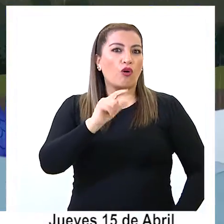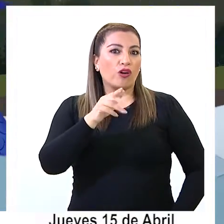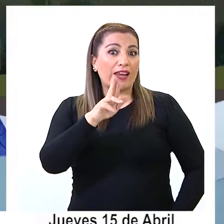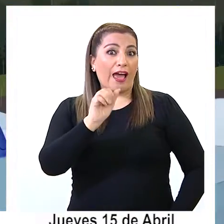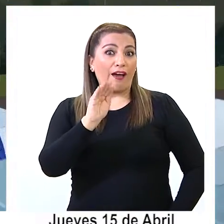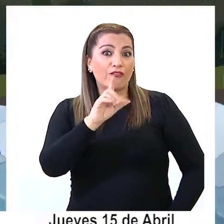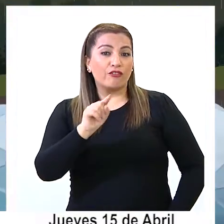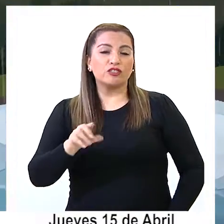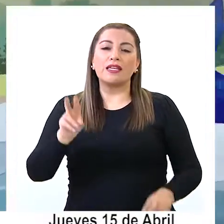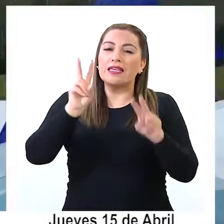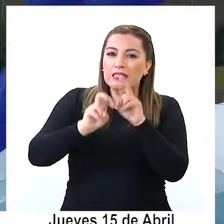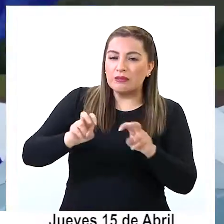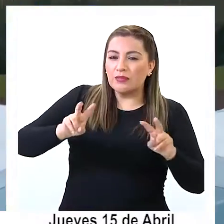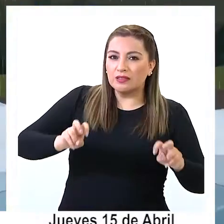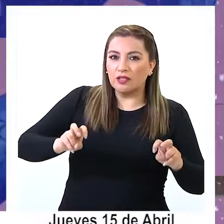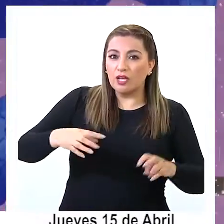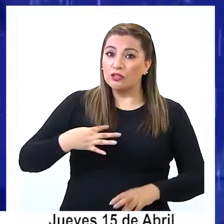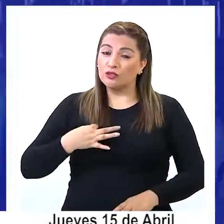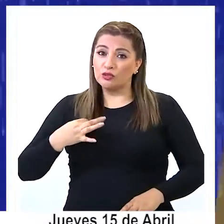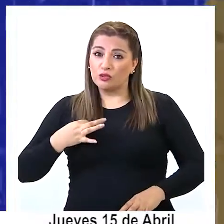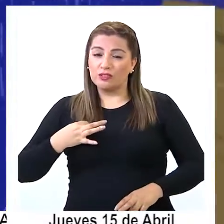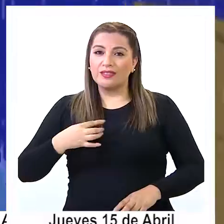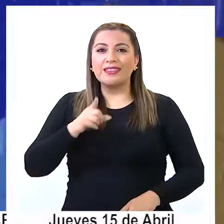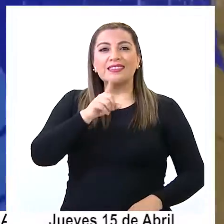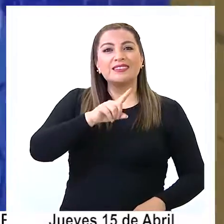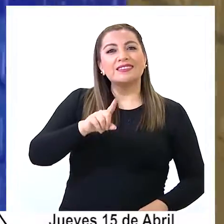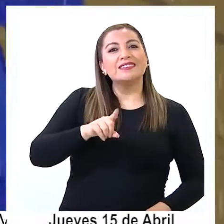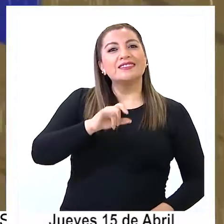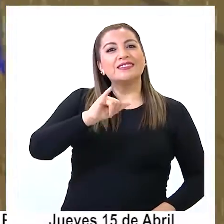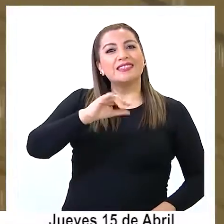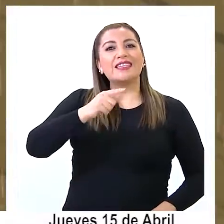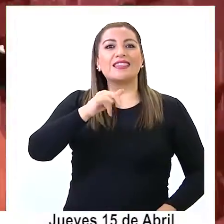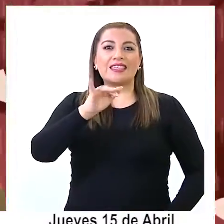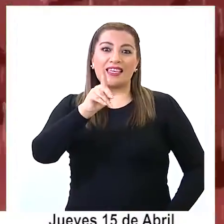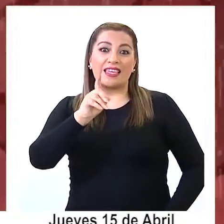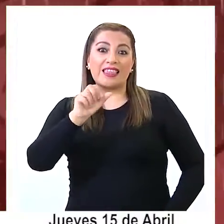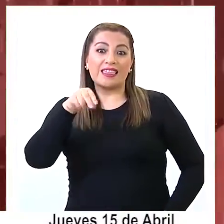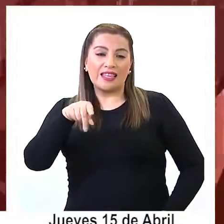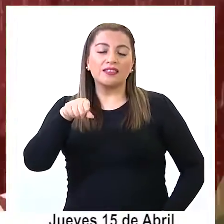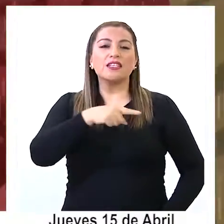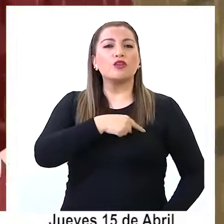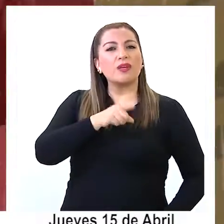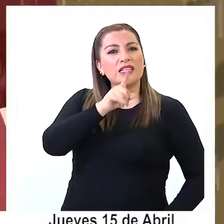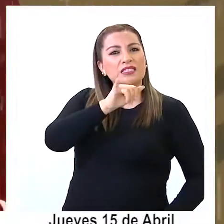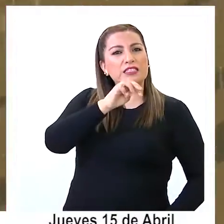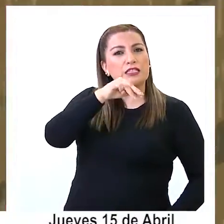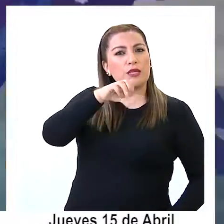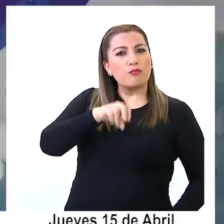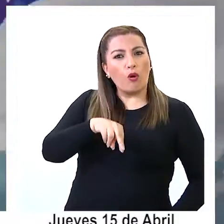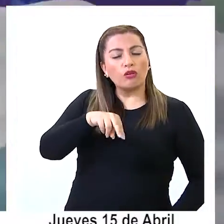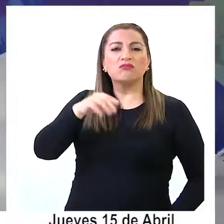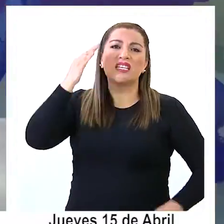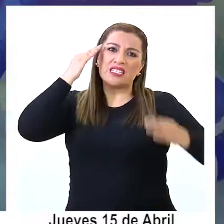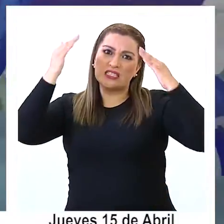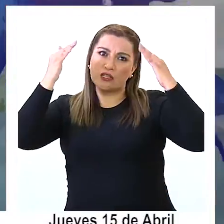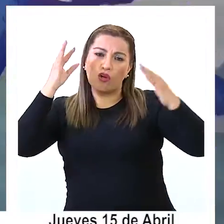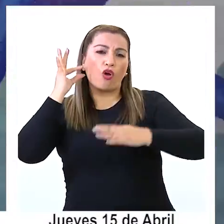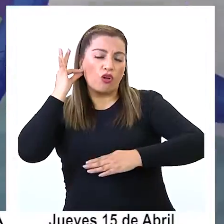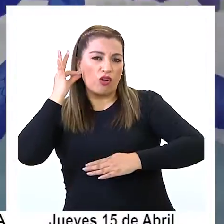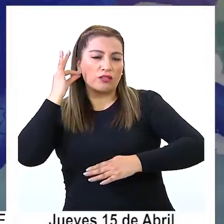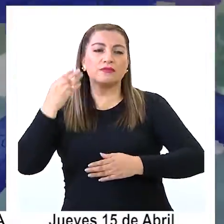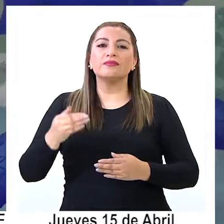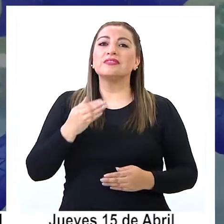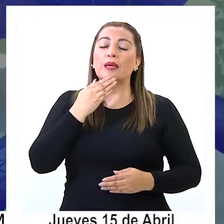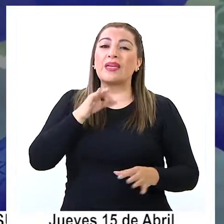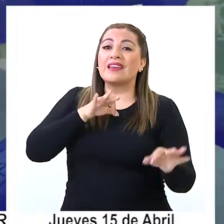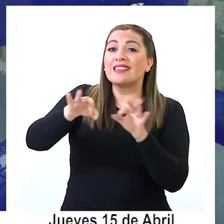de la Línea Gobernanza Ciudadana de CIDIGEN, Nicole Guerrero y Simón Insunza, junto a la psicóloga Javiera Castañeda y